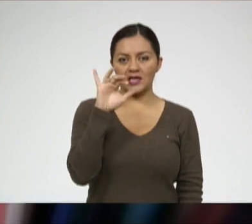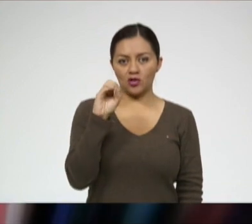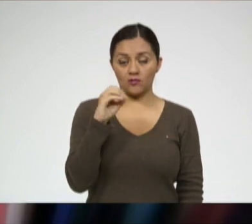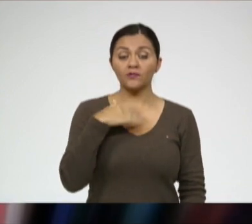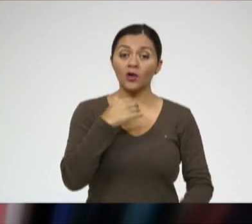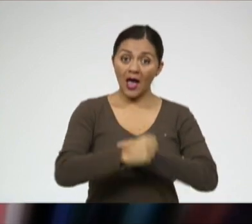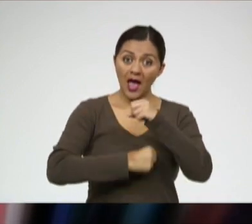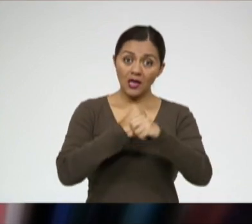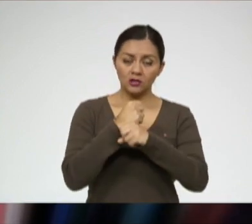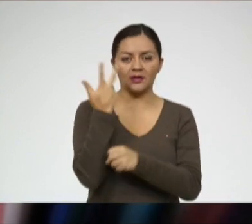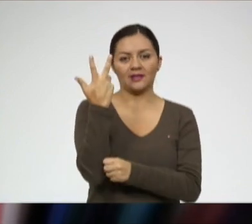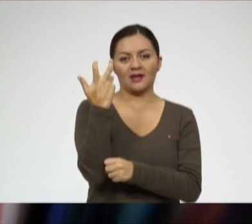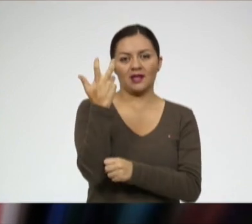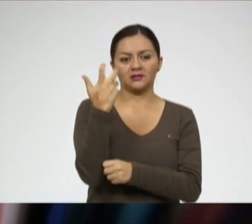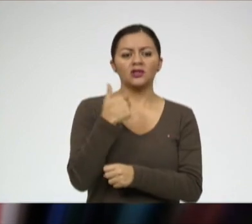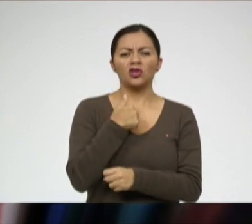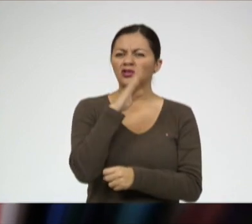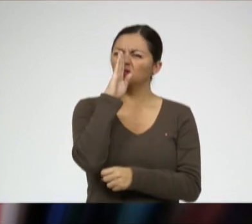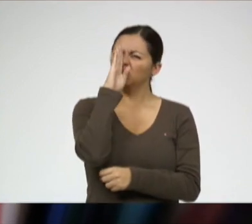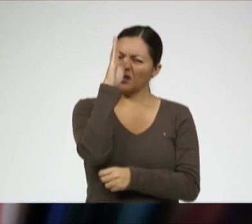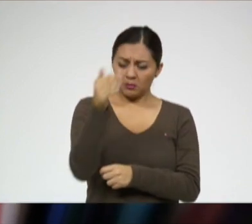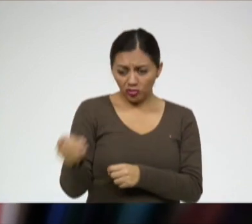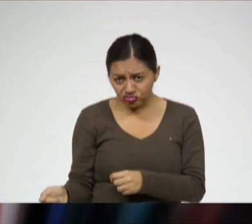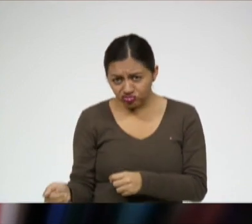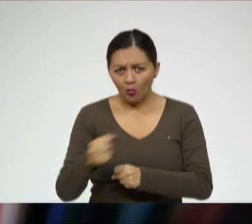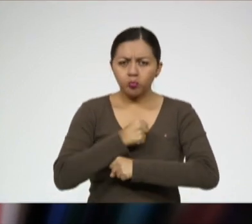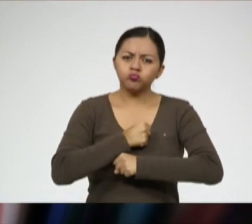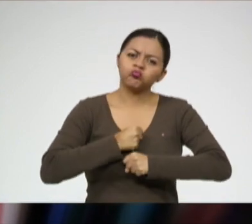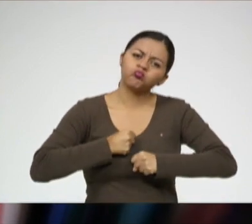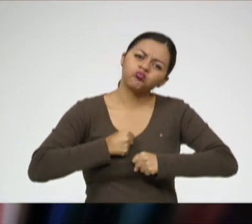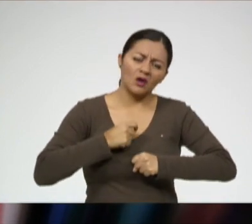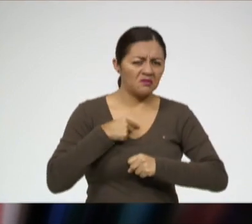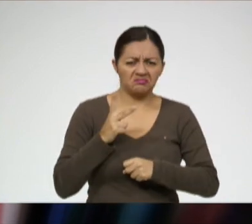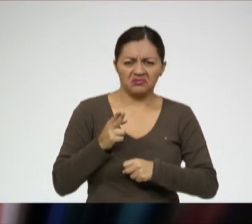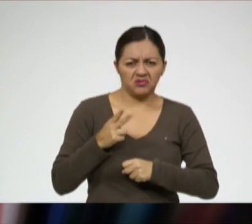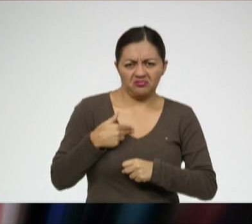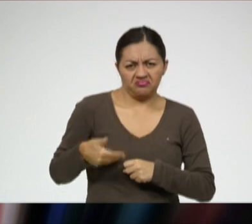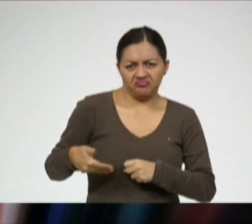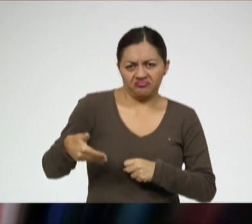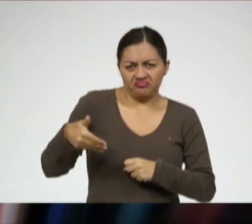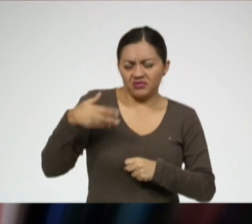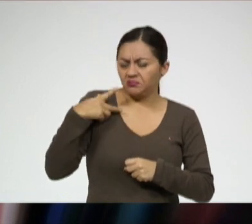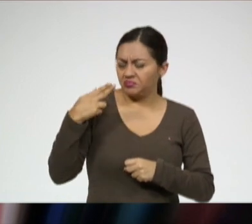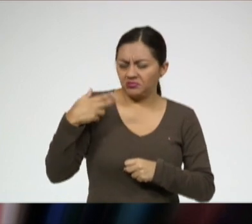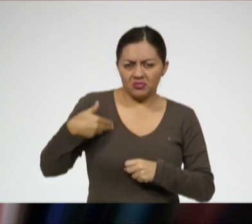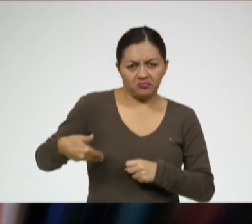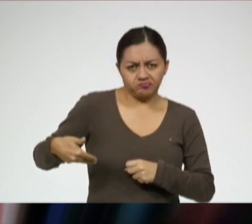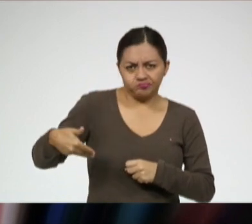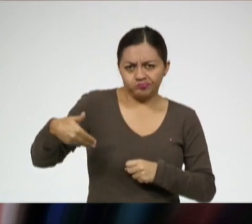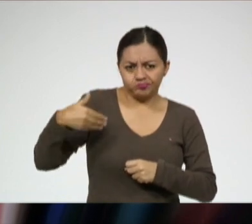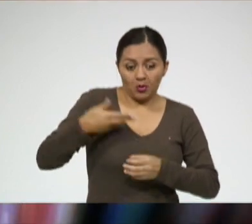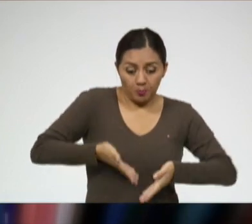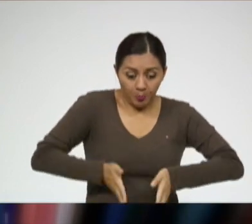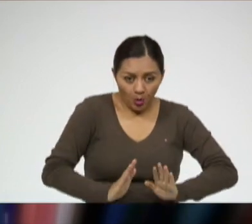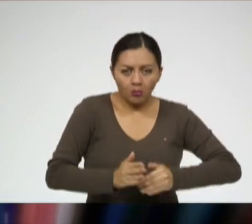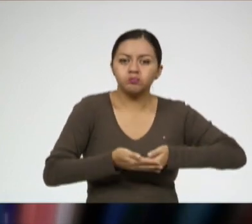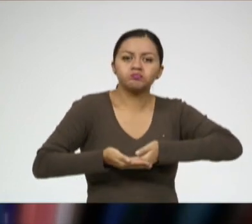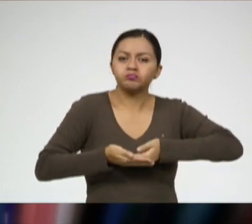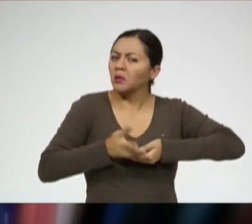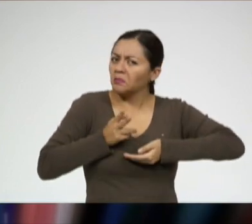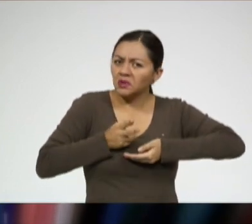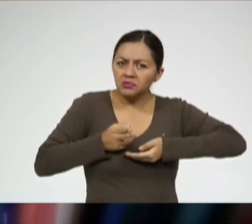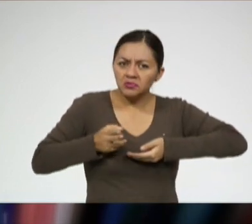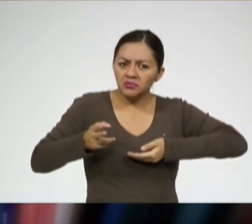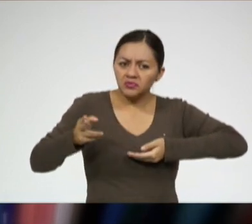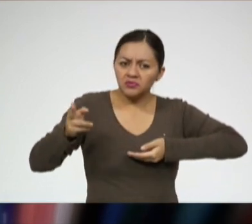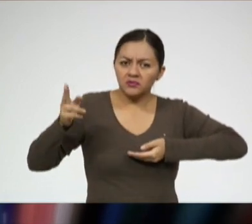Siempre he sido gordita desde pequeño. He sido gordita desde pequeño. Desde pequeño, desde que nací, fui gordita. Me he mantenido